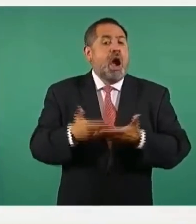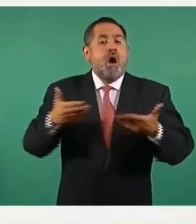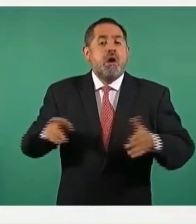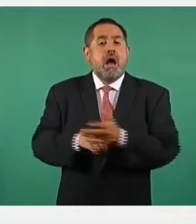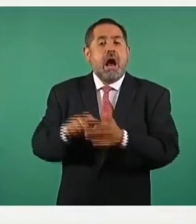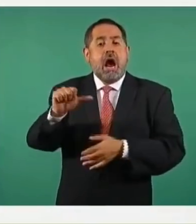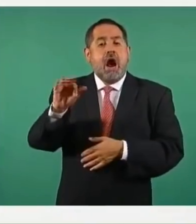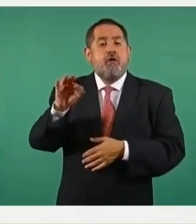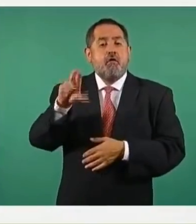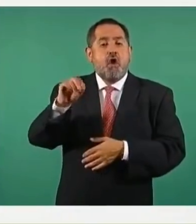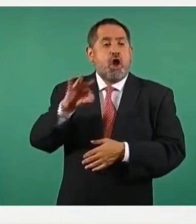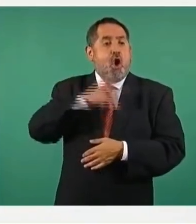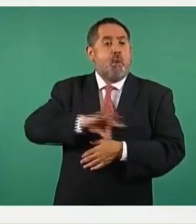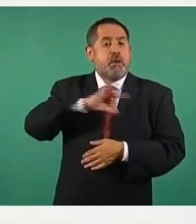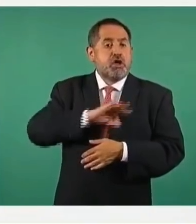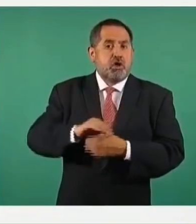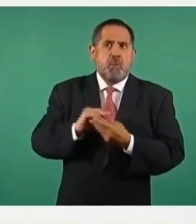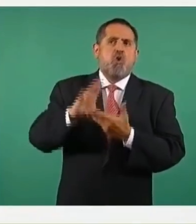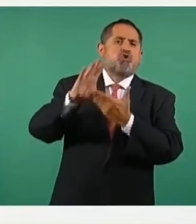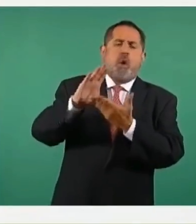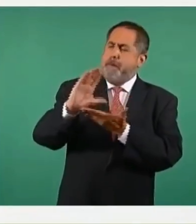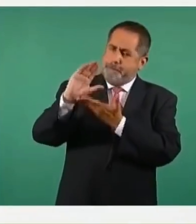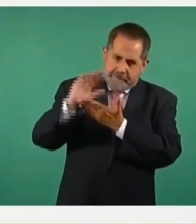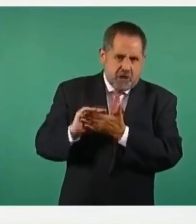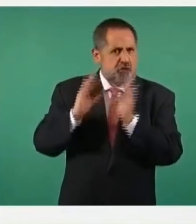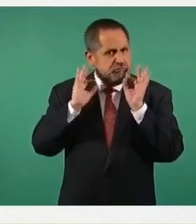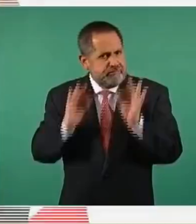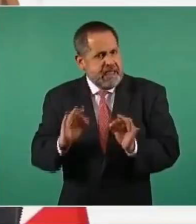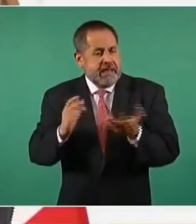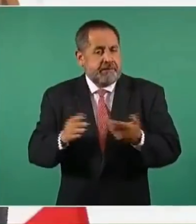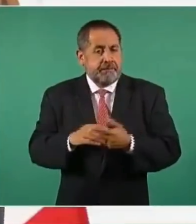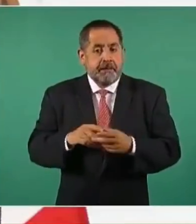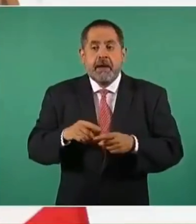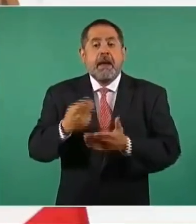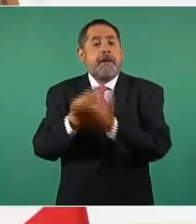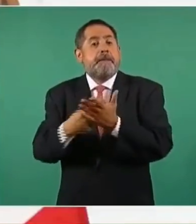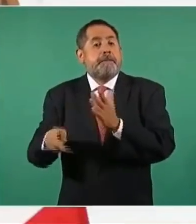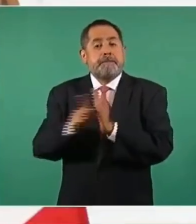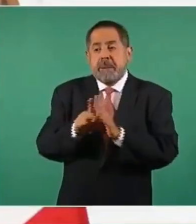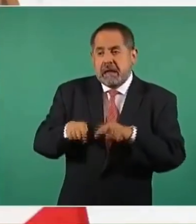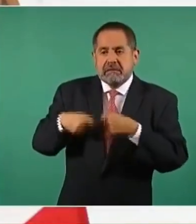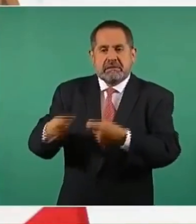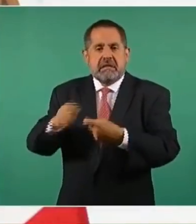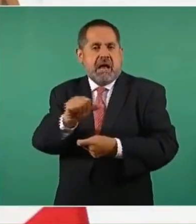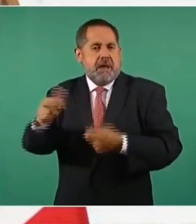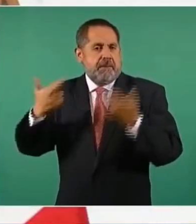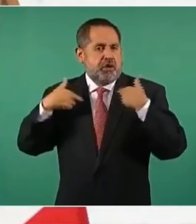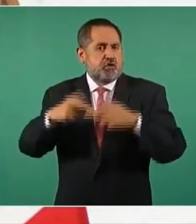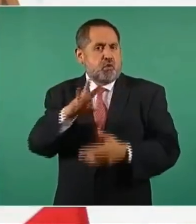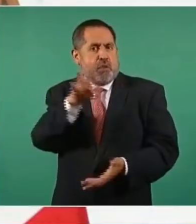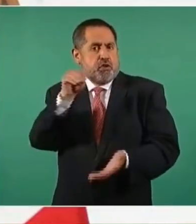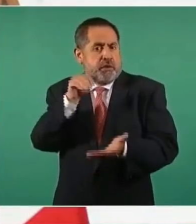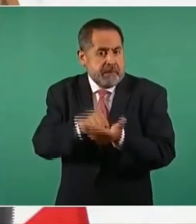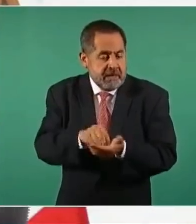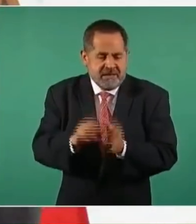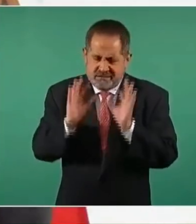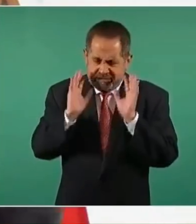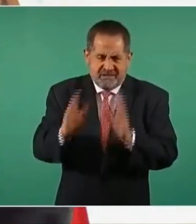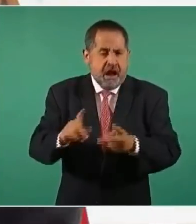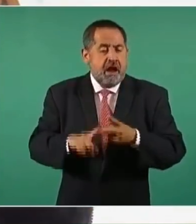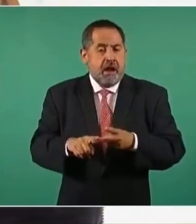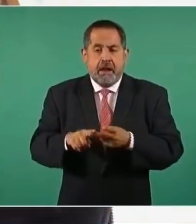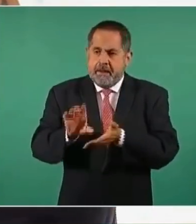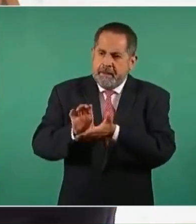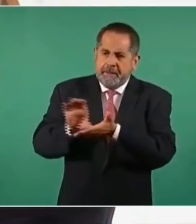AFORES. Se ha basificado a 400 mil trabajadores de la educación. Se han entregado puntualmente las